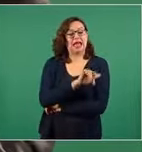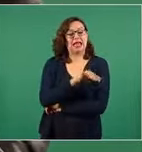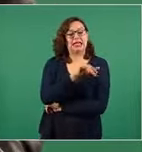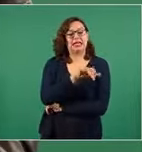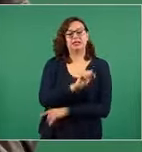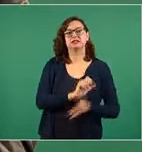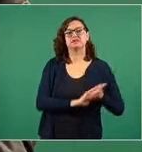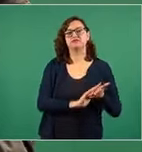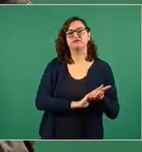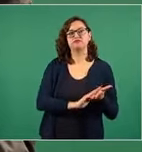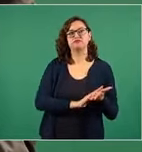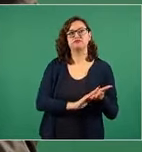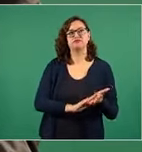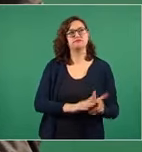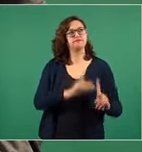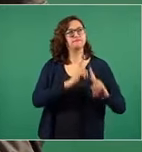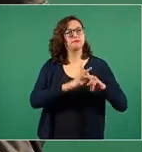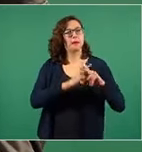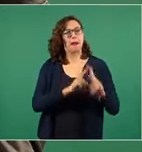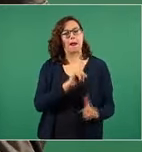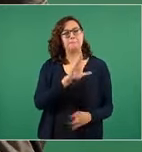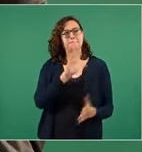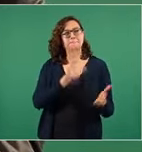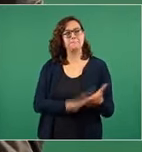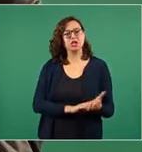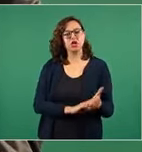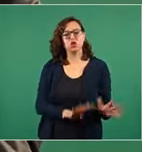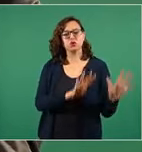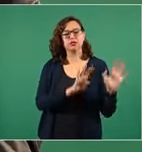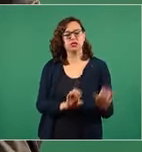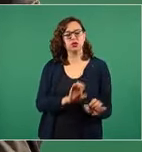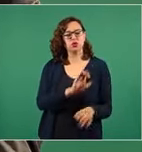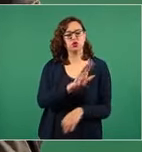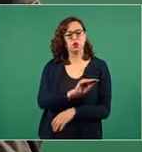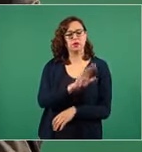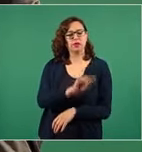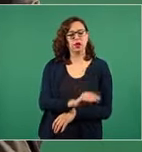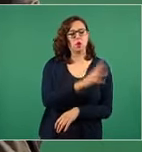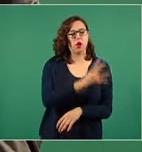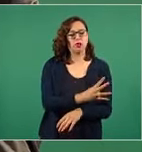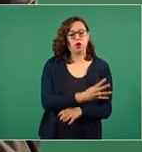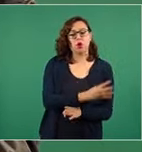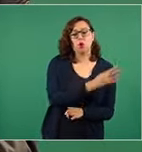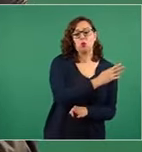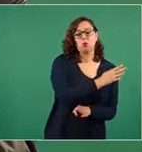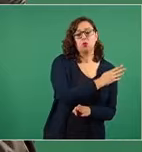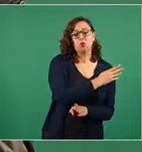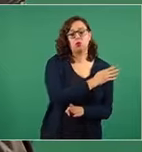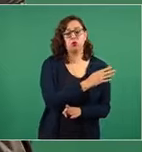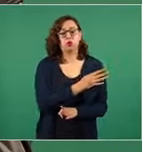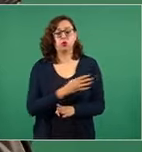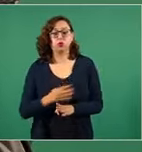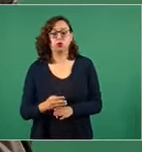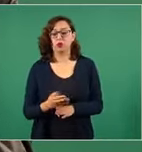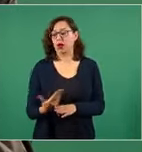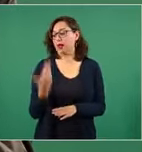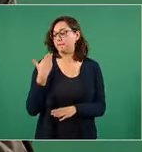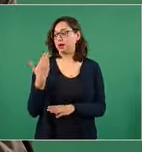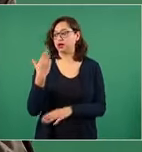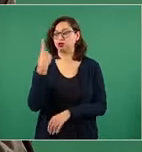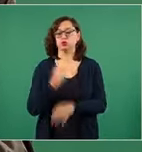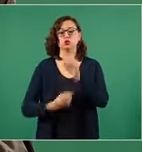1994 hasta hace año y medio,